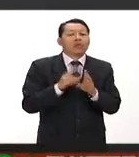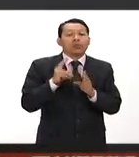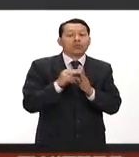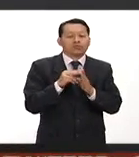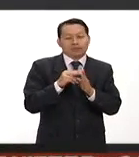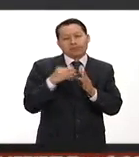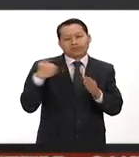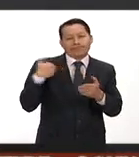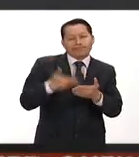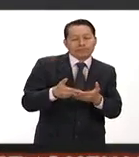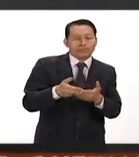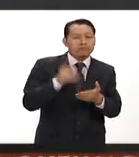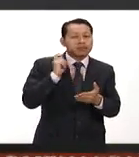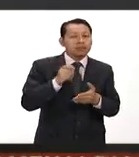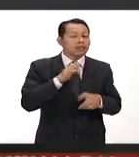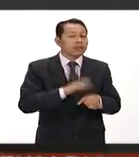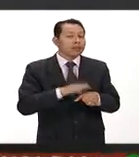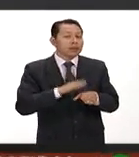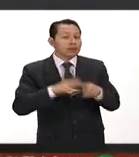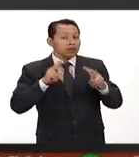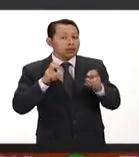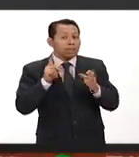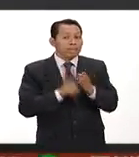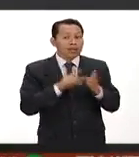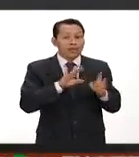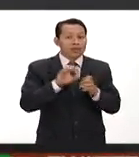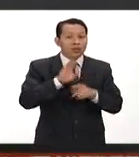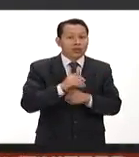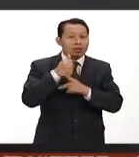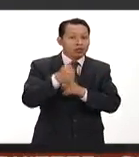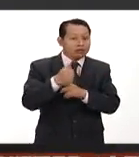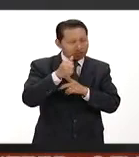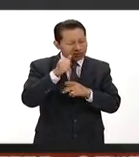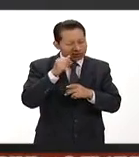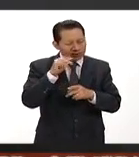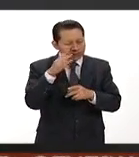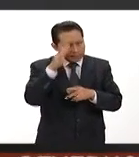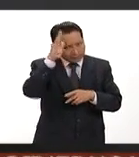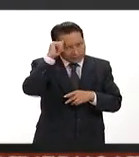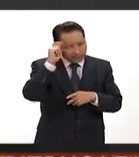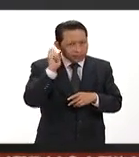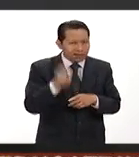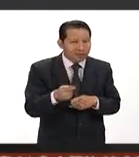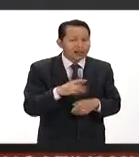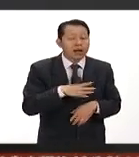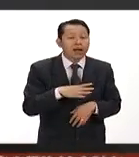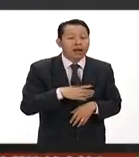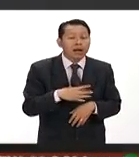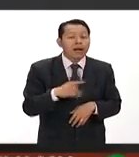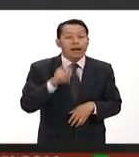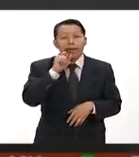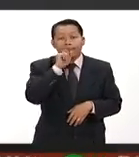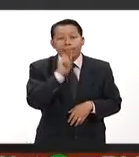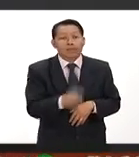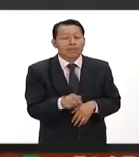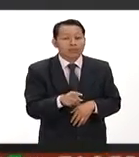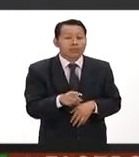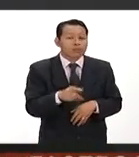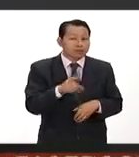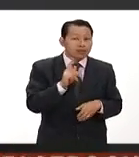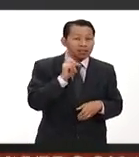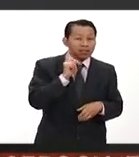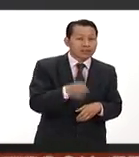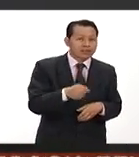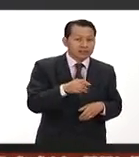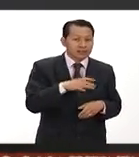para acá nosotros tenemos mucho el caso de 1996 si no mal recuerdo con la la osamenta que se